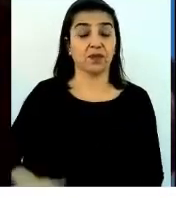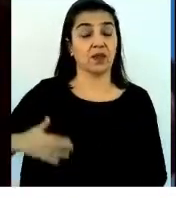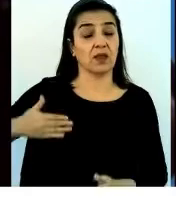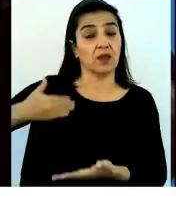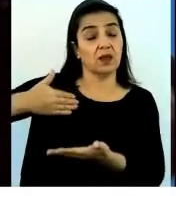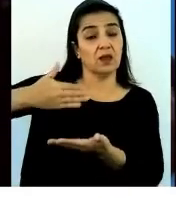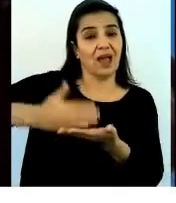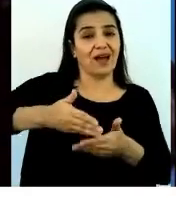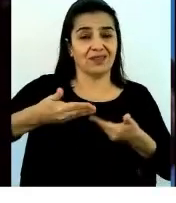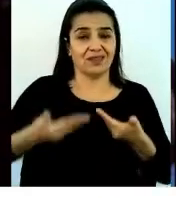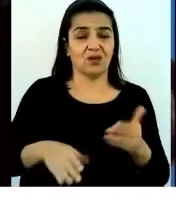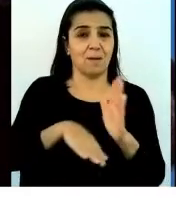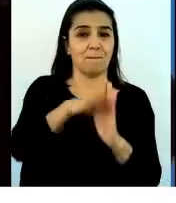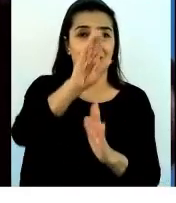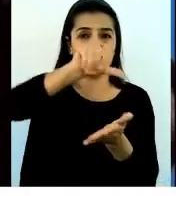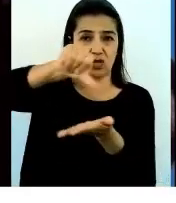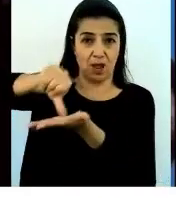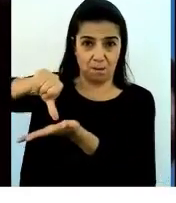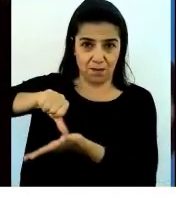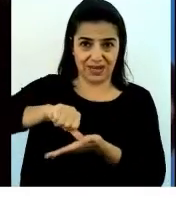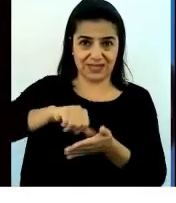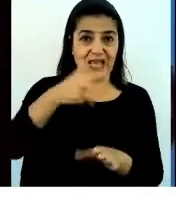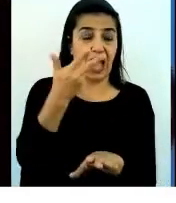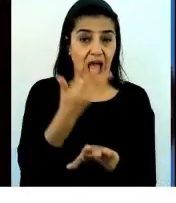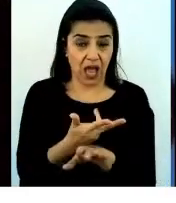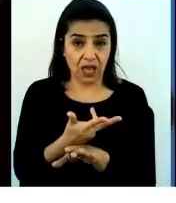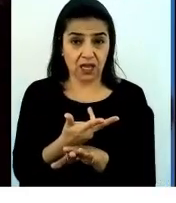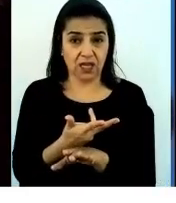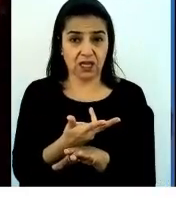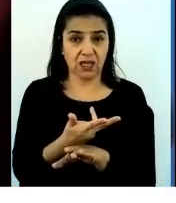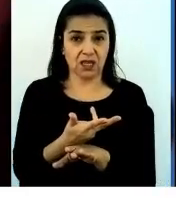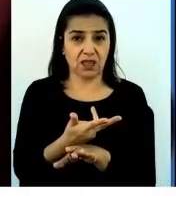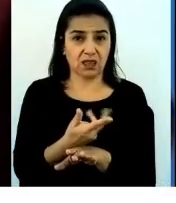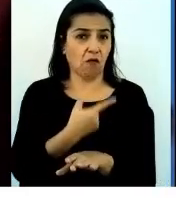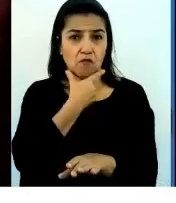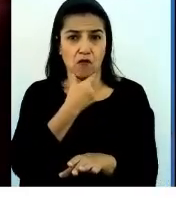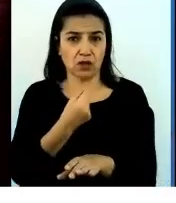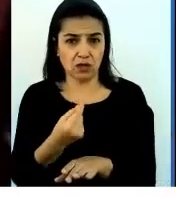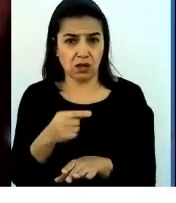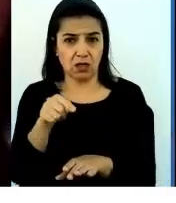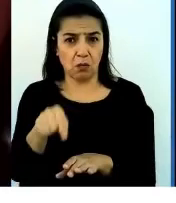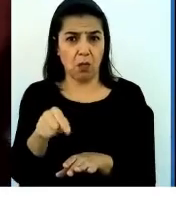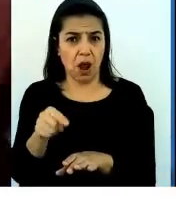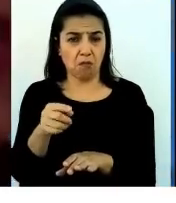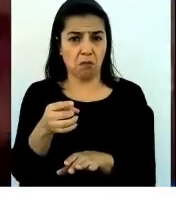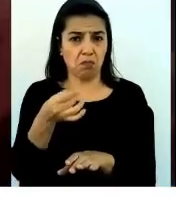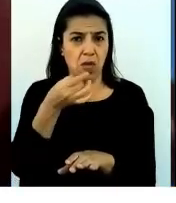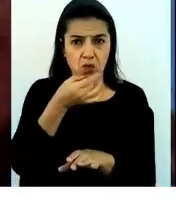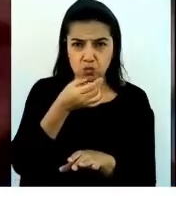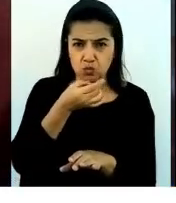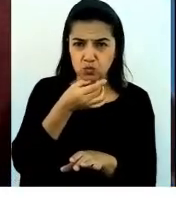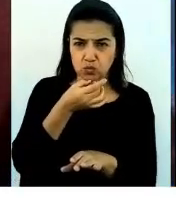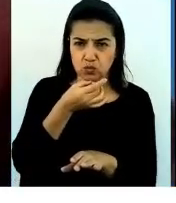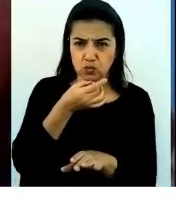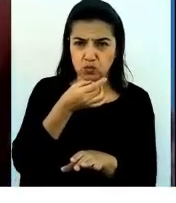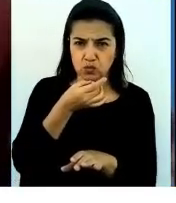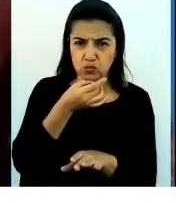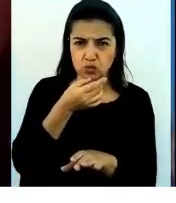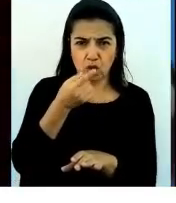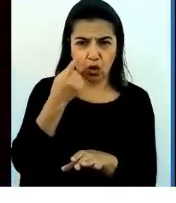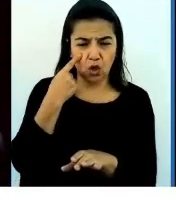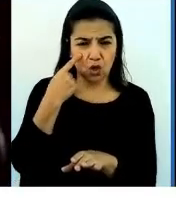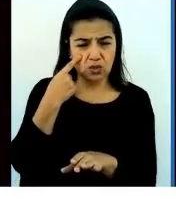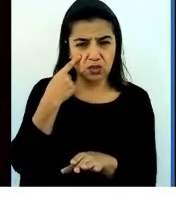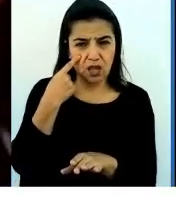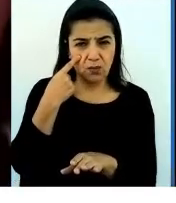mayoría de los países tienen subsidies para azúcar. Ahora conocemos que azúcar no es